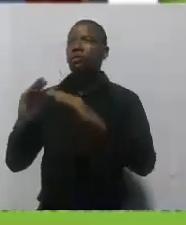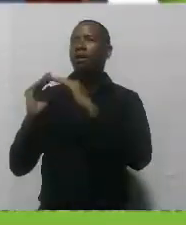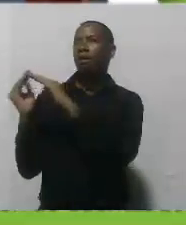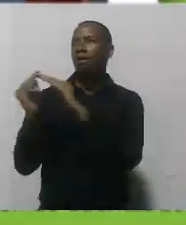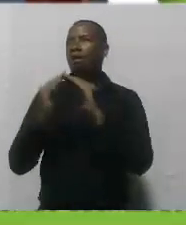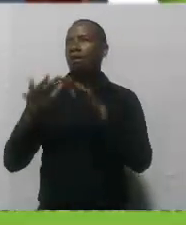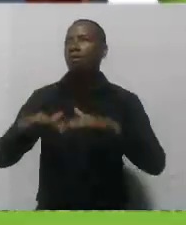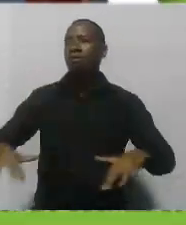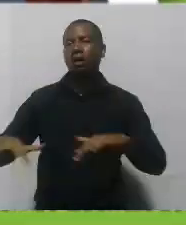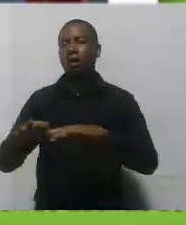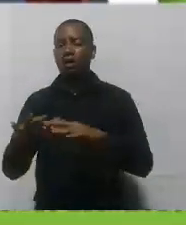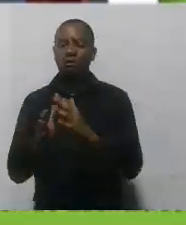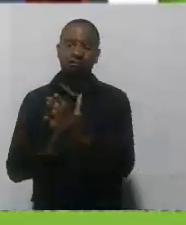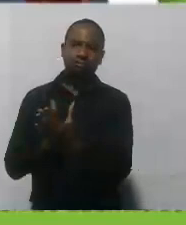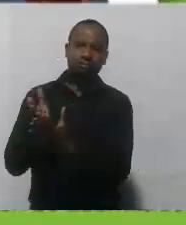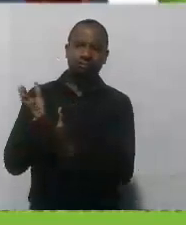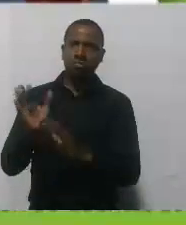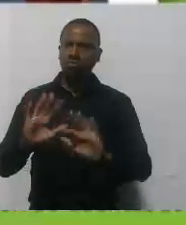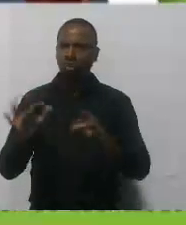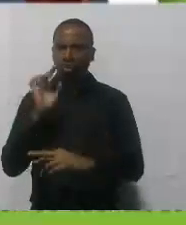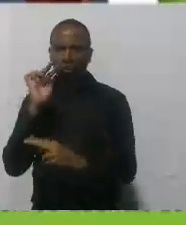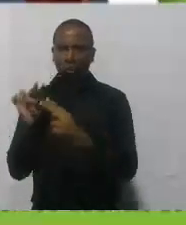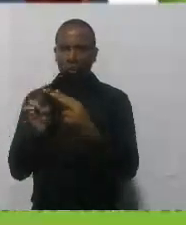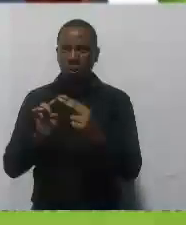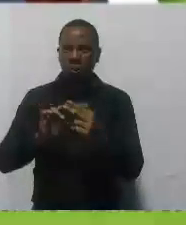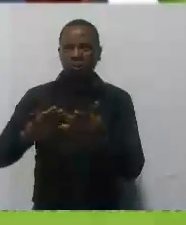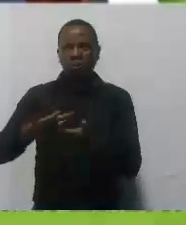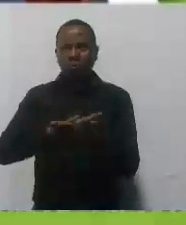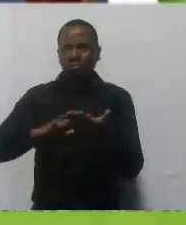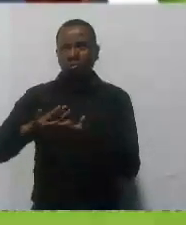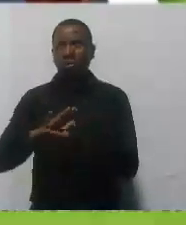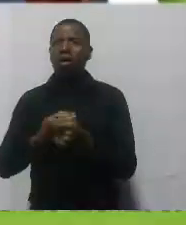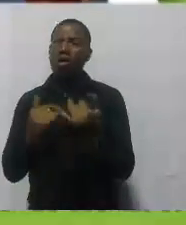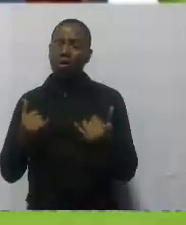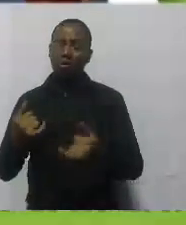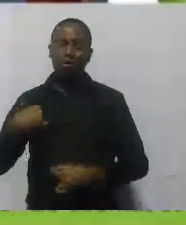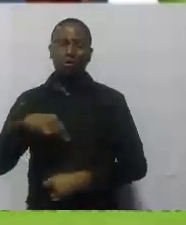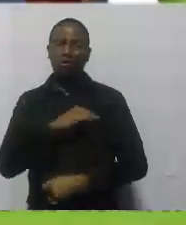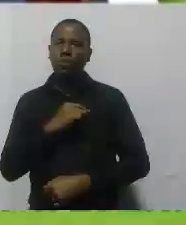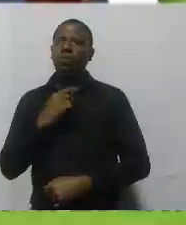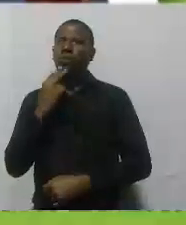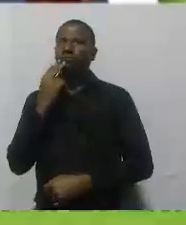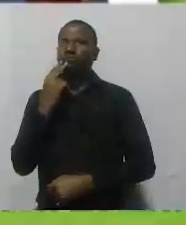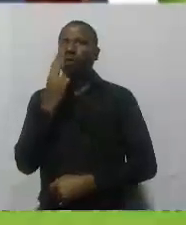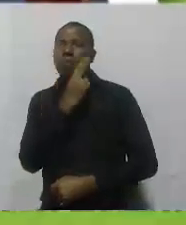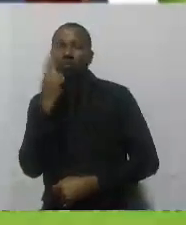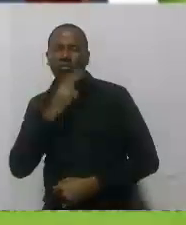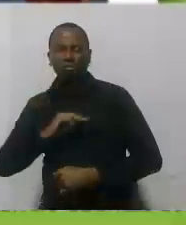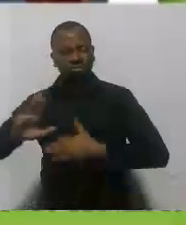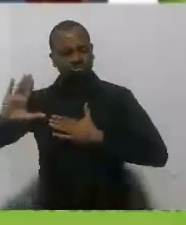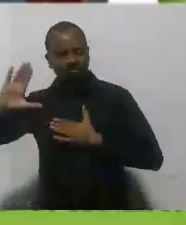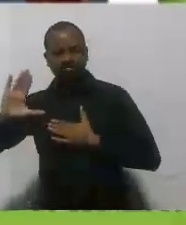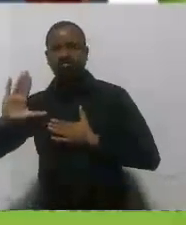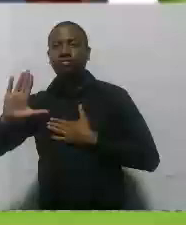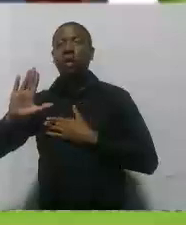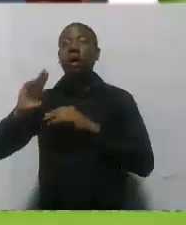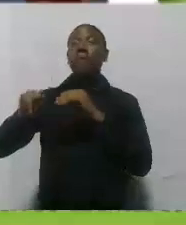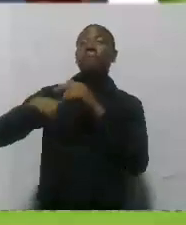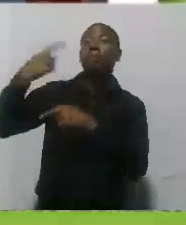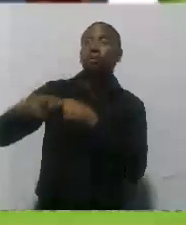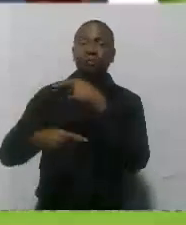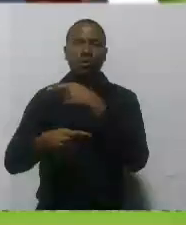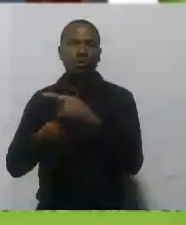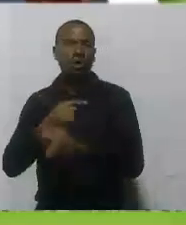las que conocen lo más inmediato sus sectores. Entonces el compromiso de nuestro alcalde es poder dejarle a esta ciudad, al nuevo gobierno,